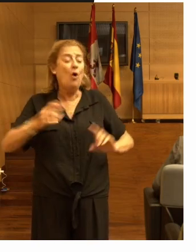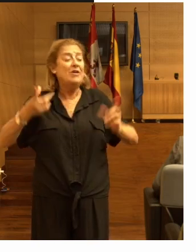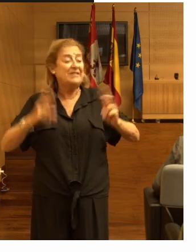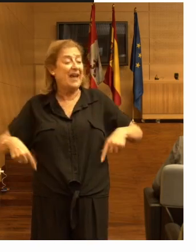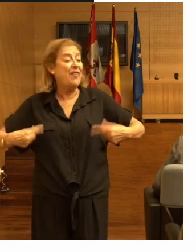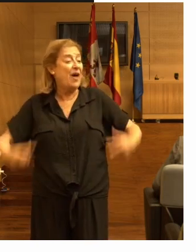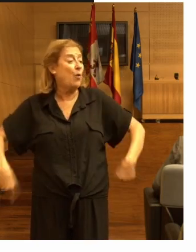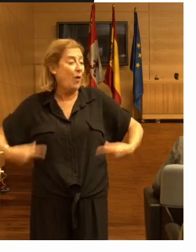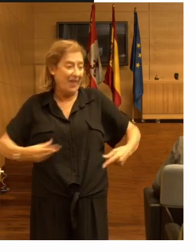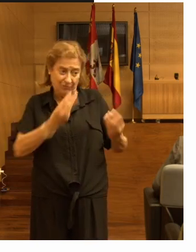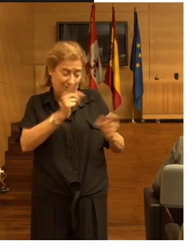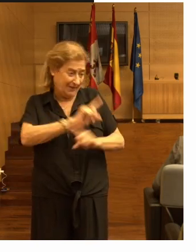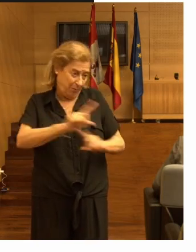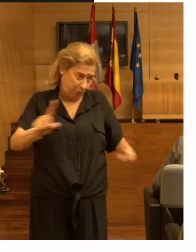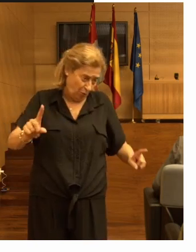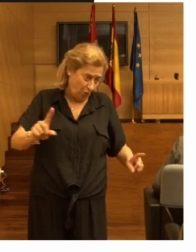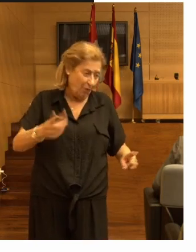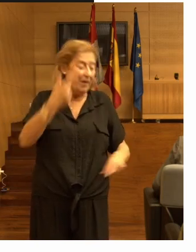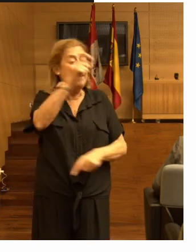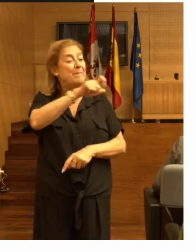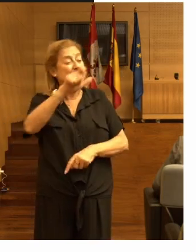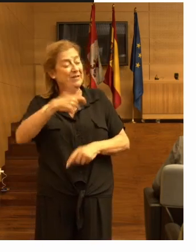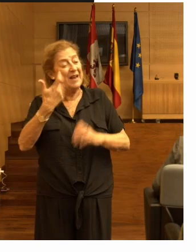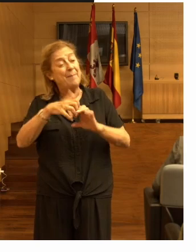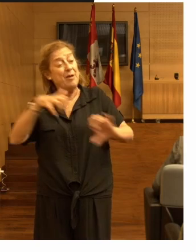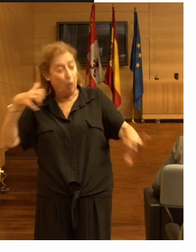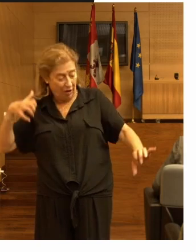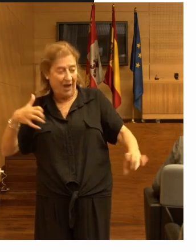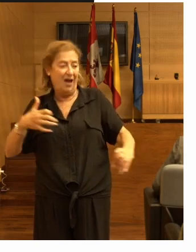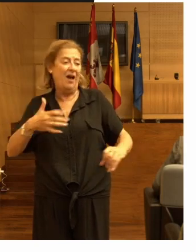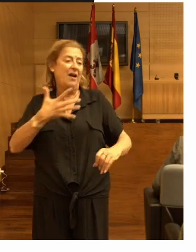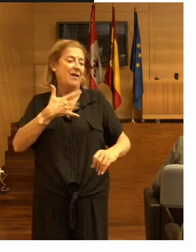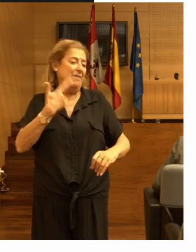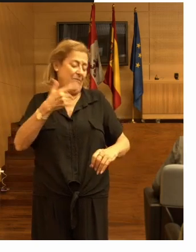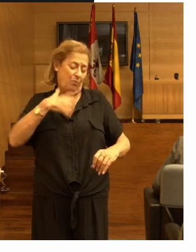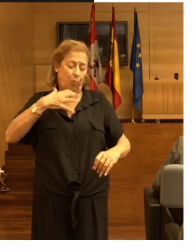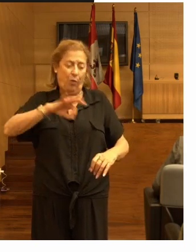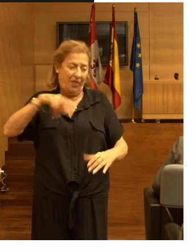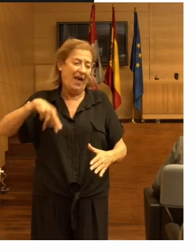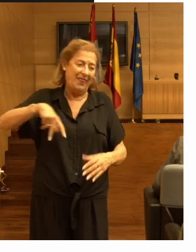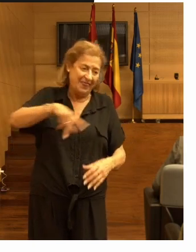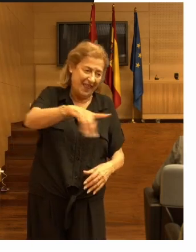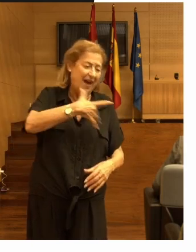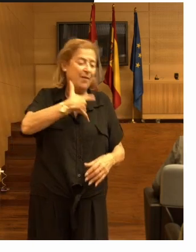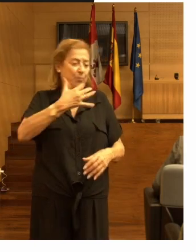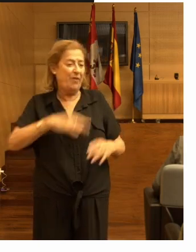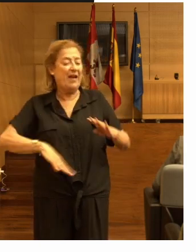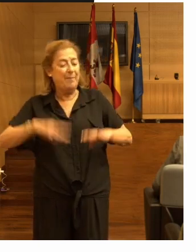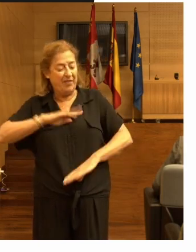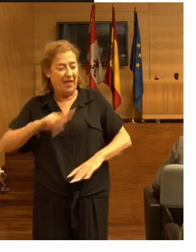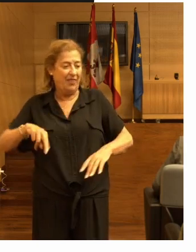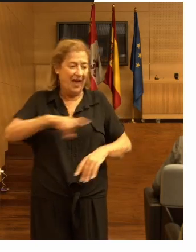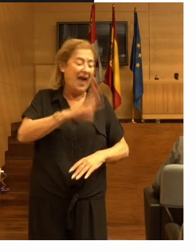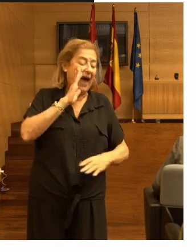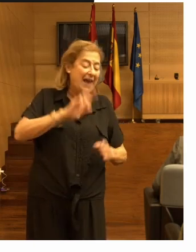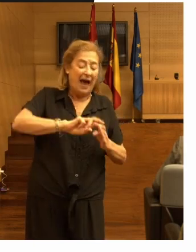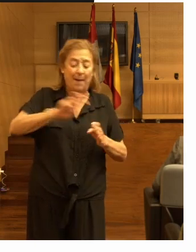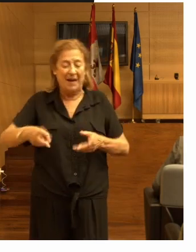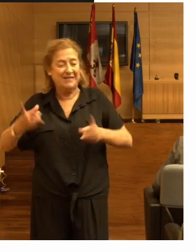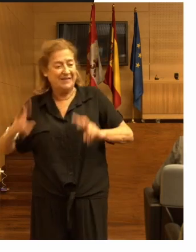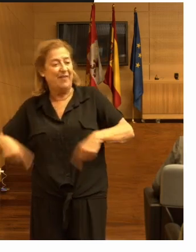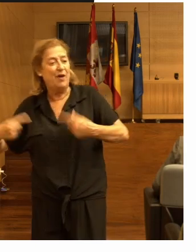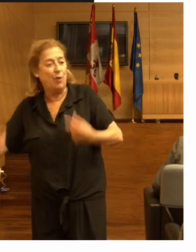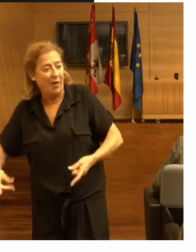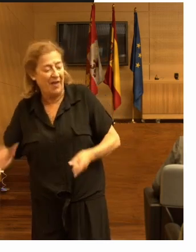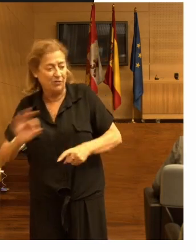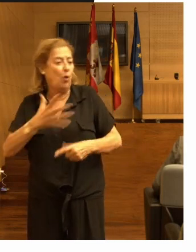de ruedas las personas tienen en su mayor parte movilidad son capaces de pasar de la cama a la silla de ruedas o